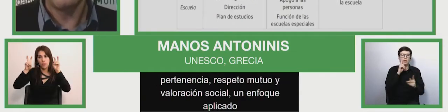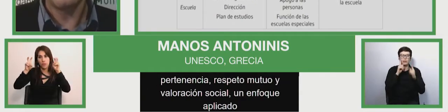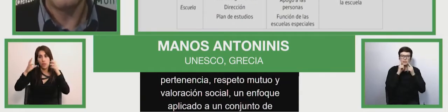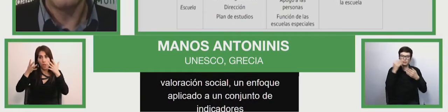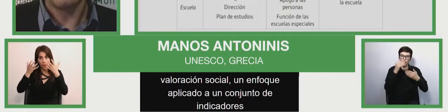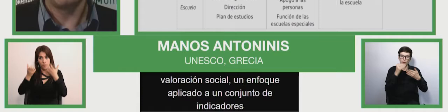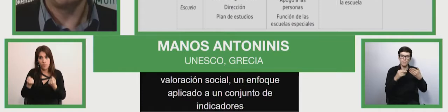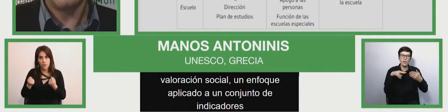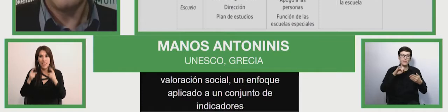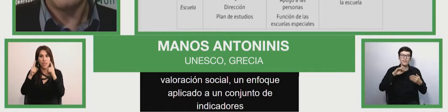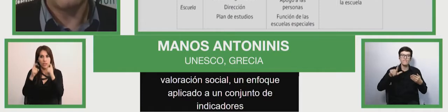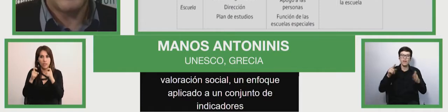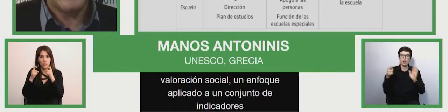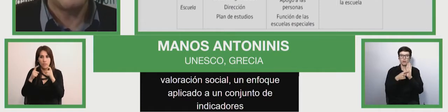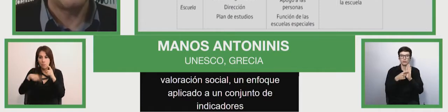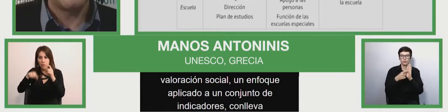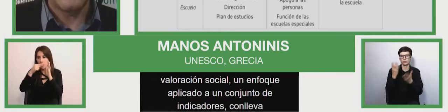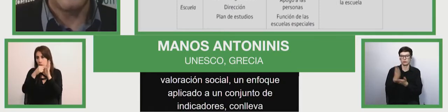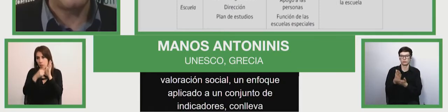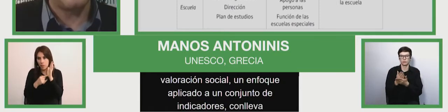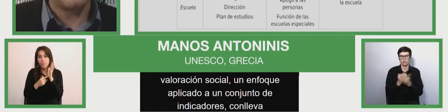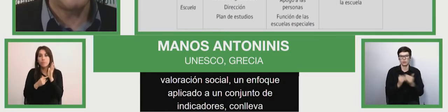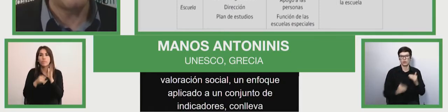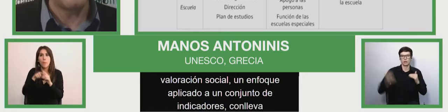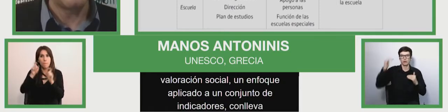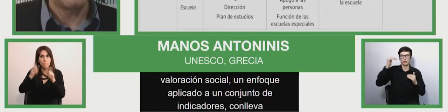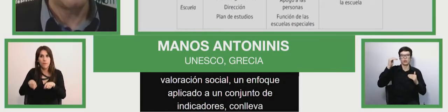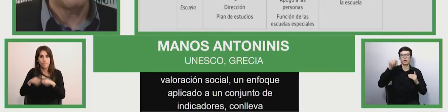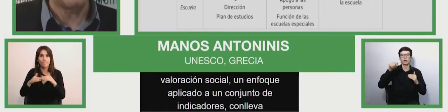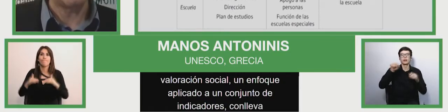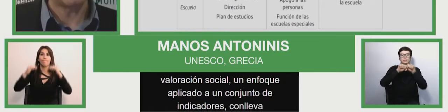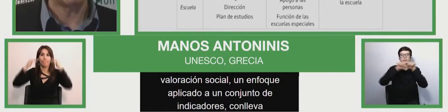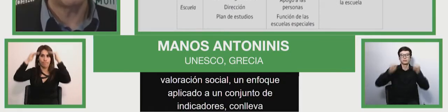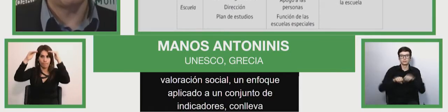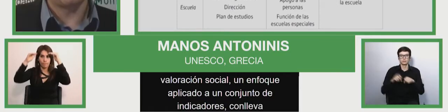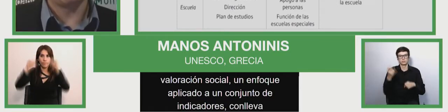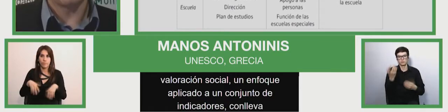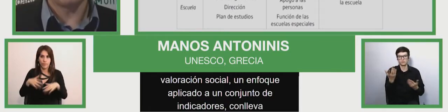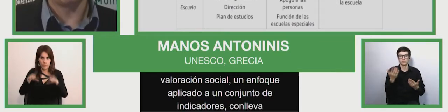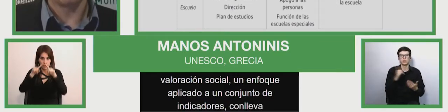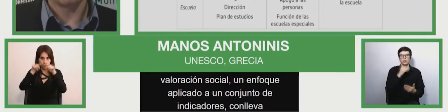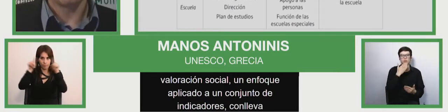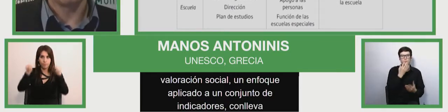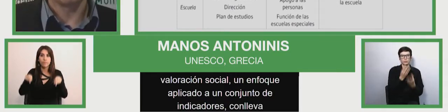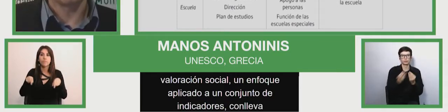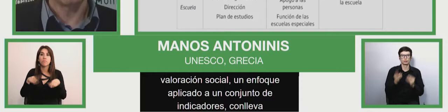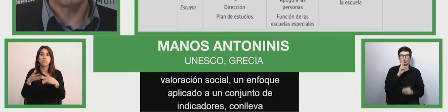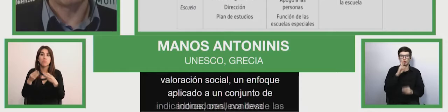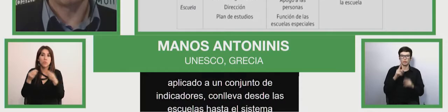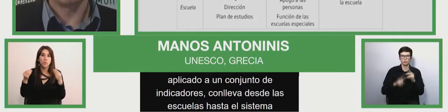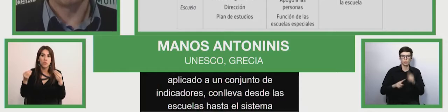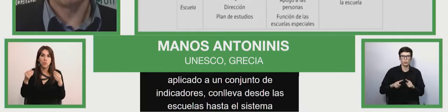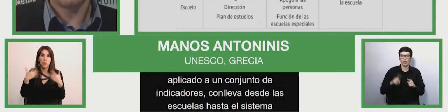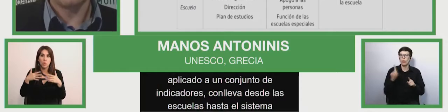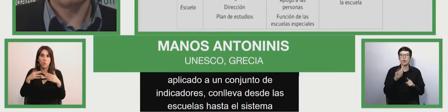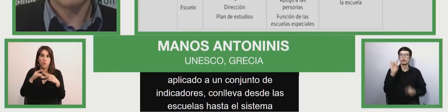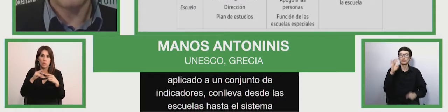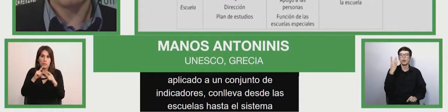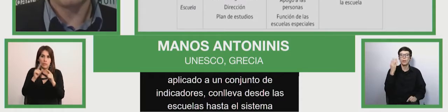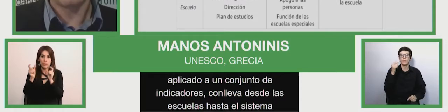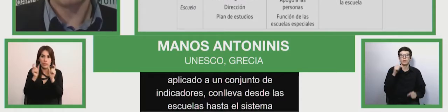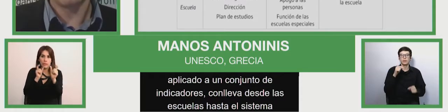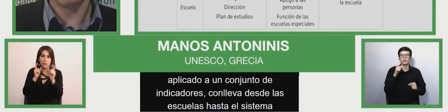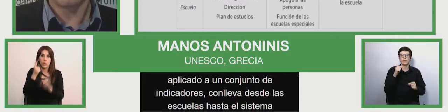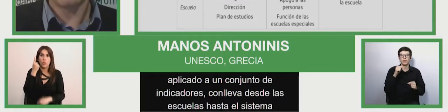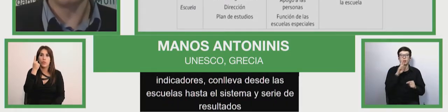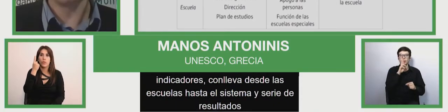niveles desde las escuelas hasta el sistema y de una serie de resultados, no sólo de productos y resultados